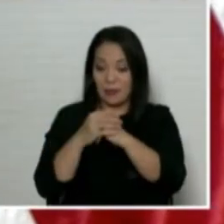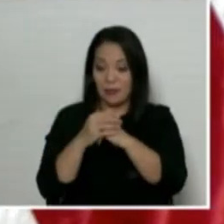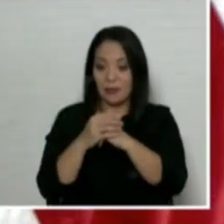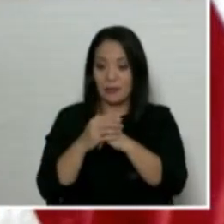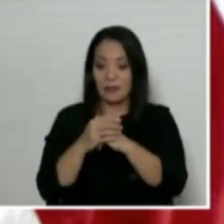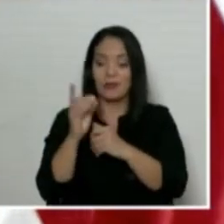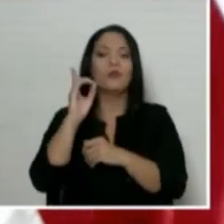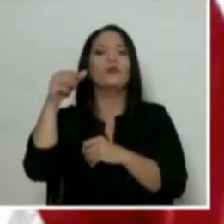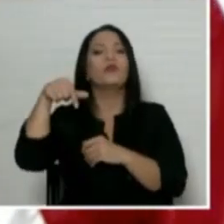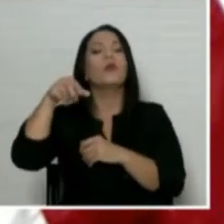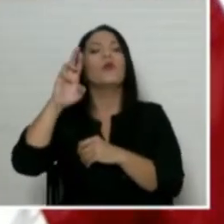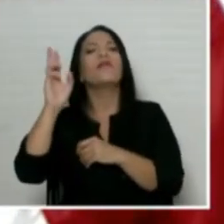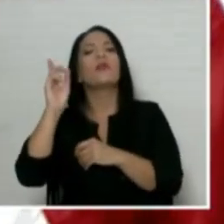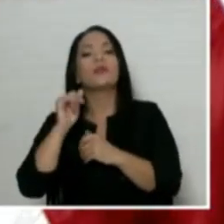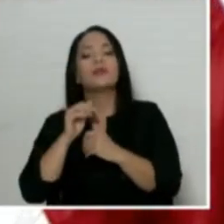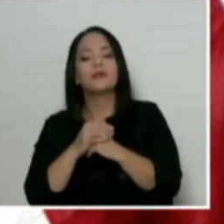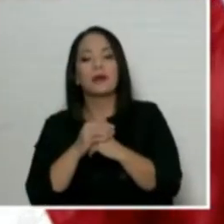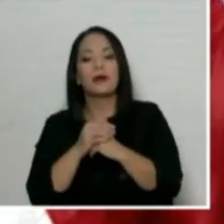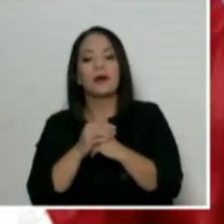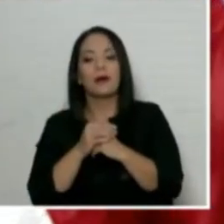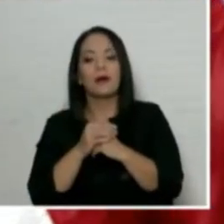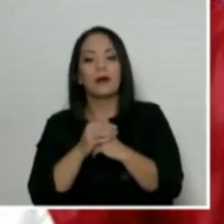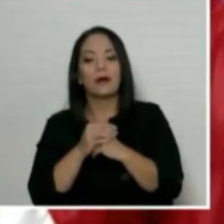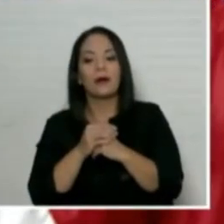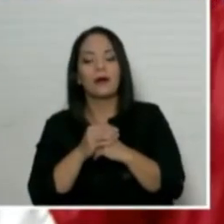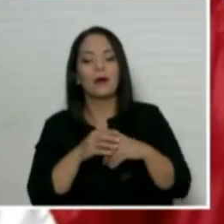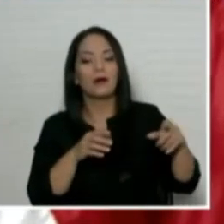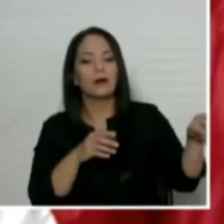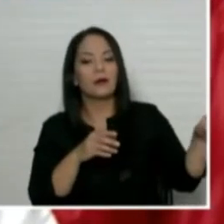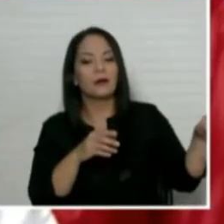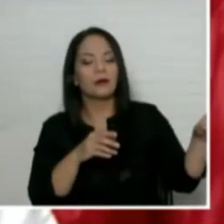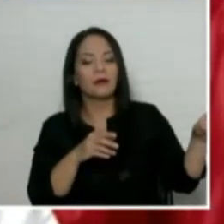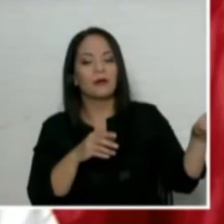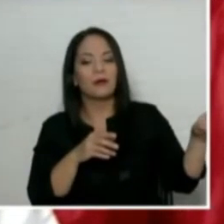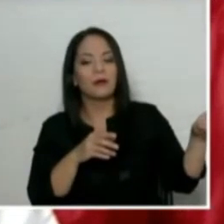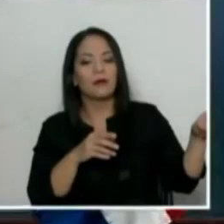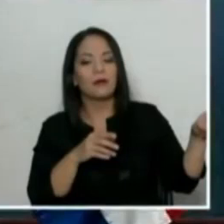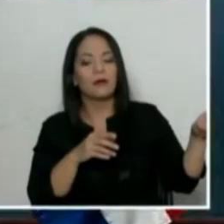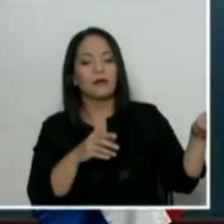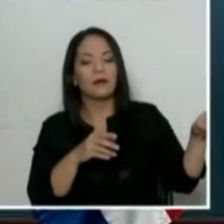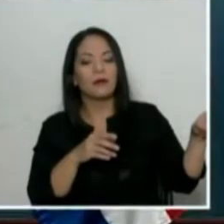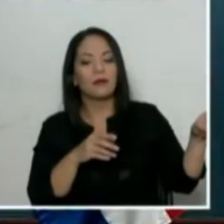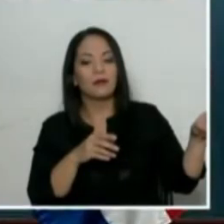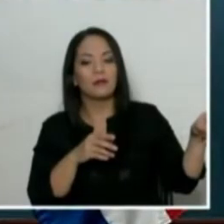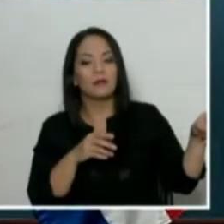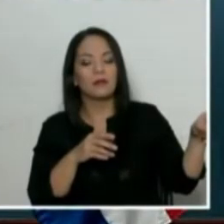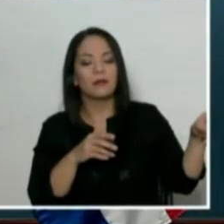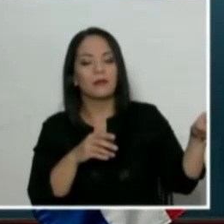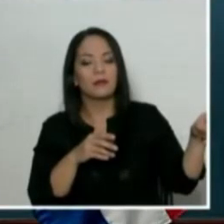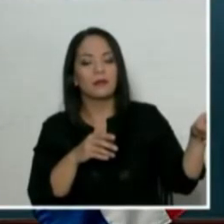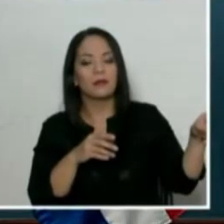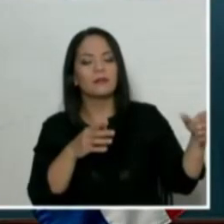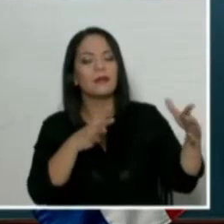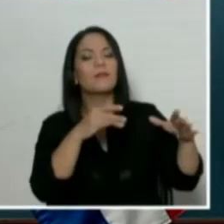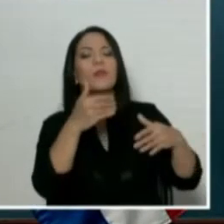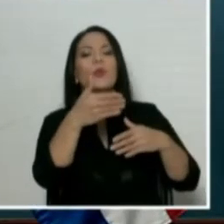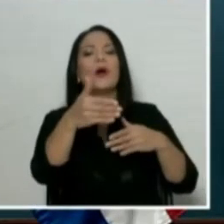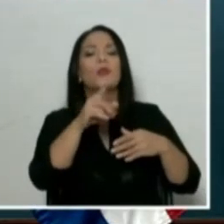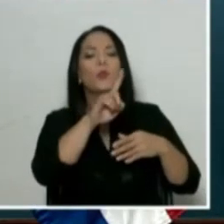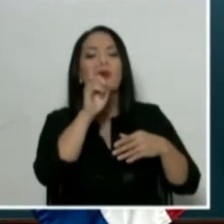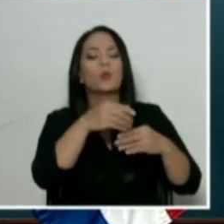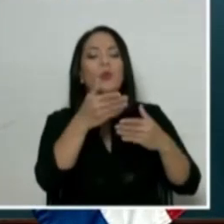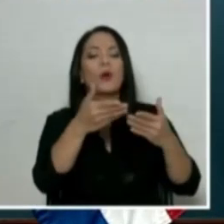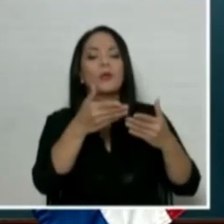está ese QR? Es un general, pero en el sitio ya está ahí. Está creado el sitio ¿cuándo lo lanza para la gente?